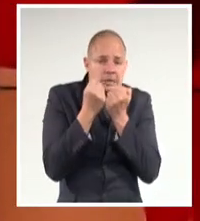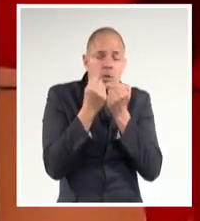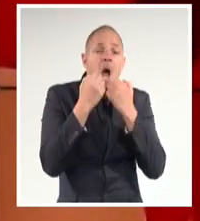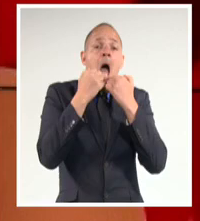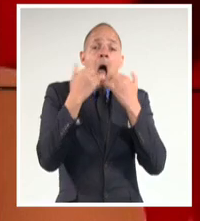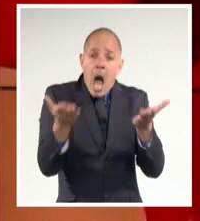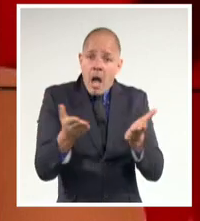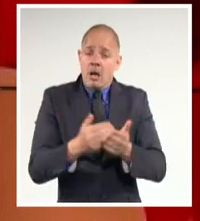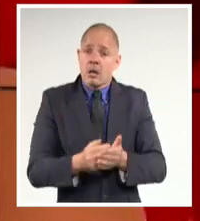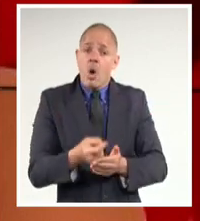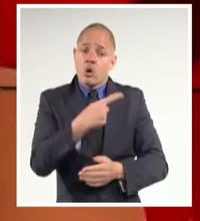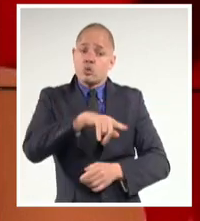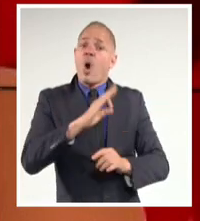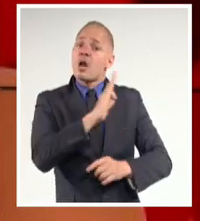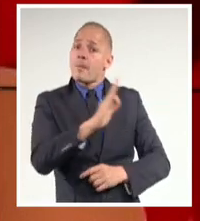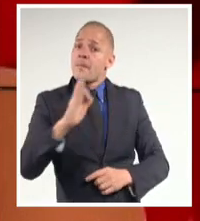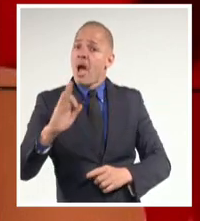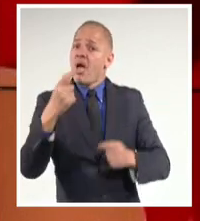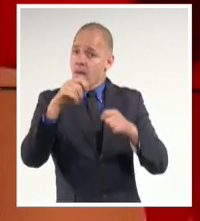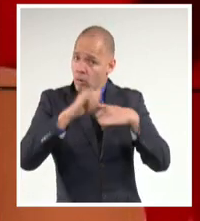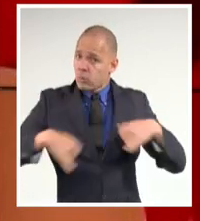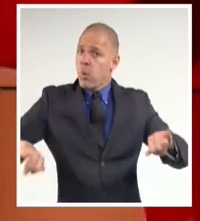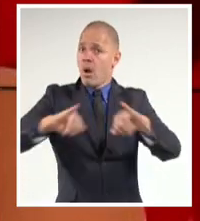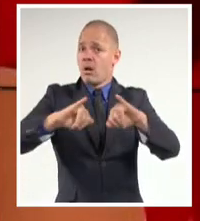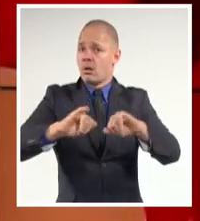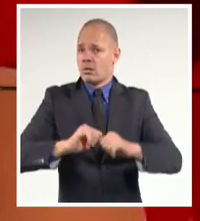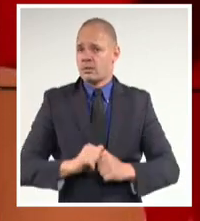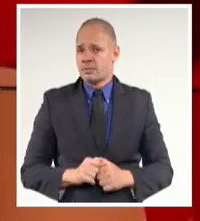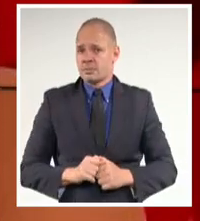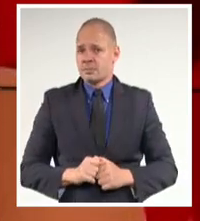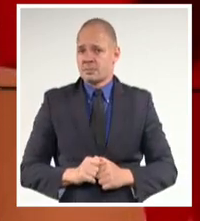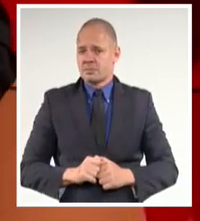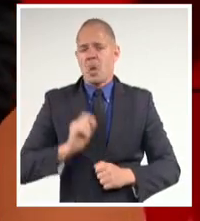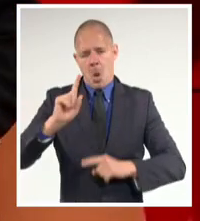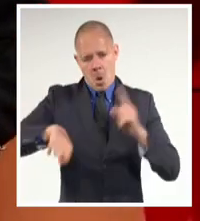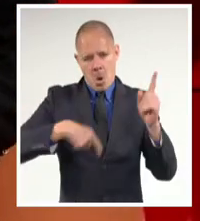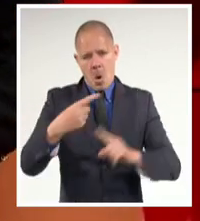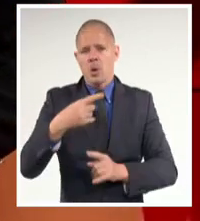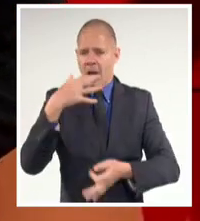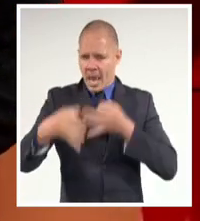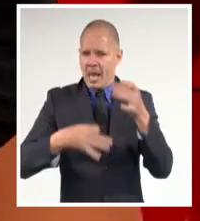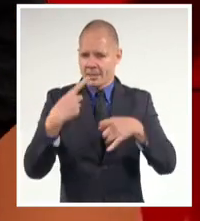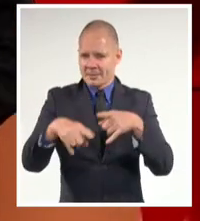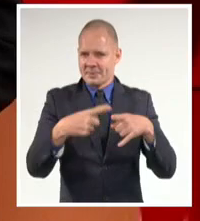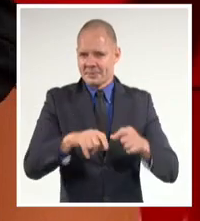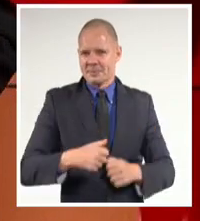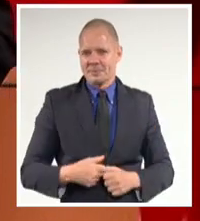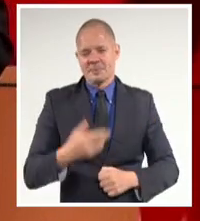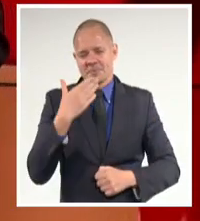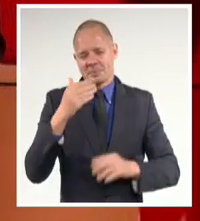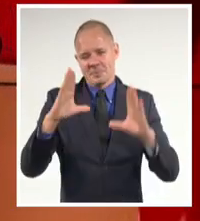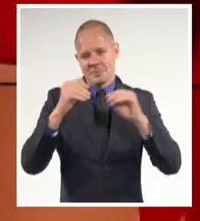respeto que todos y todas merecemos. Volveremos con este tema a la emisión estelar. Muy buenas noches.